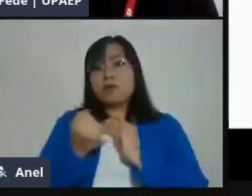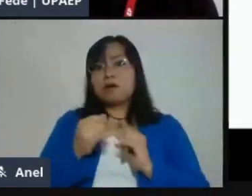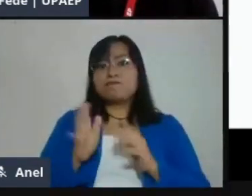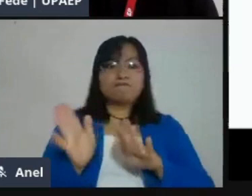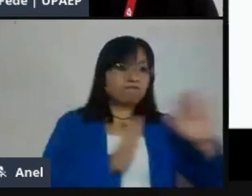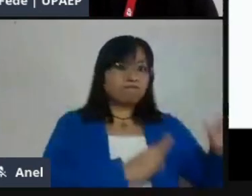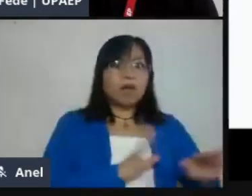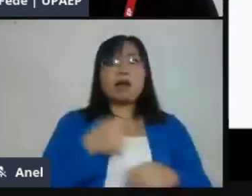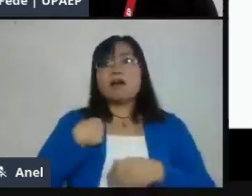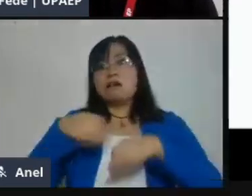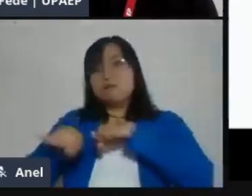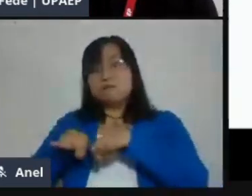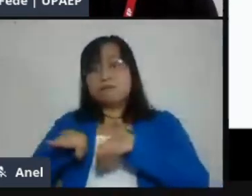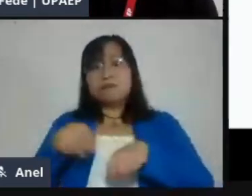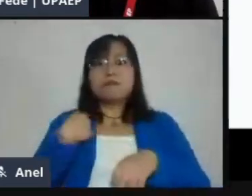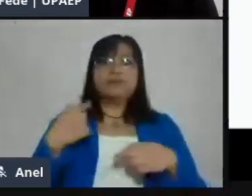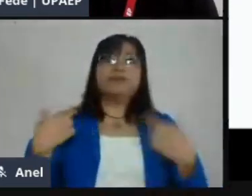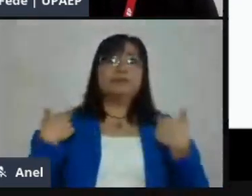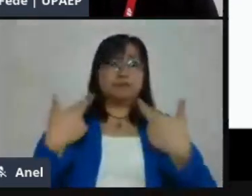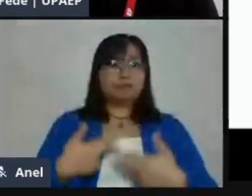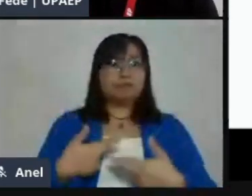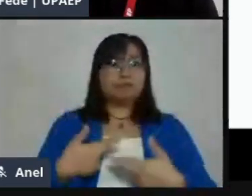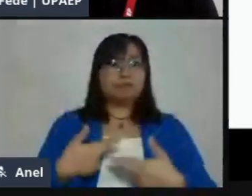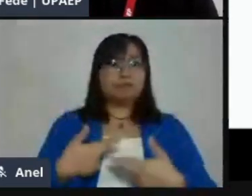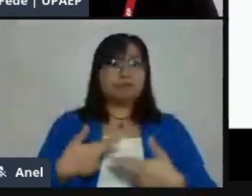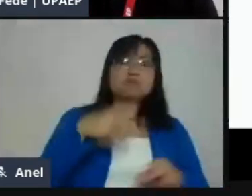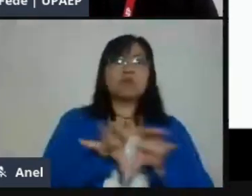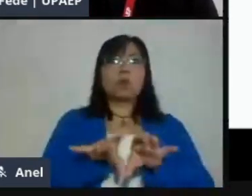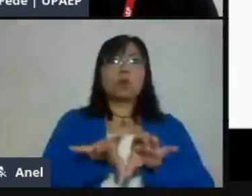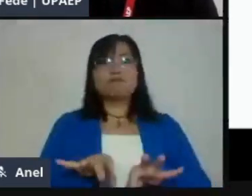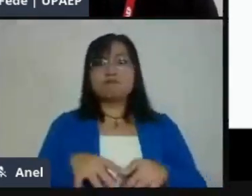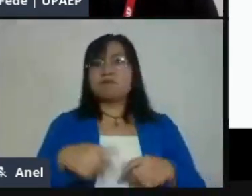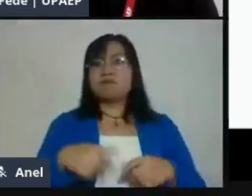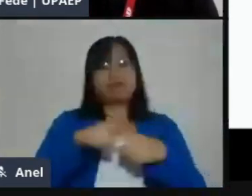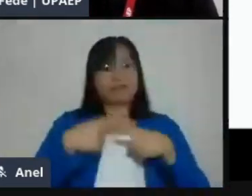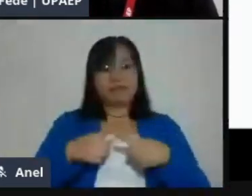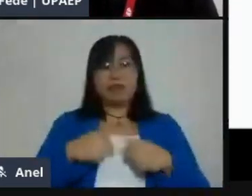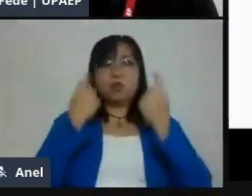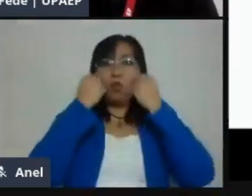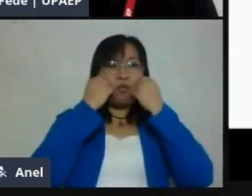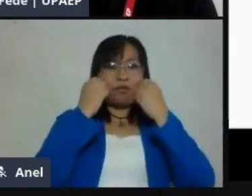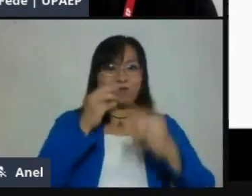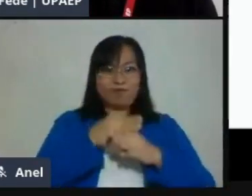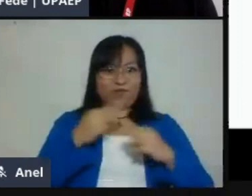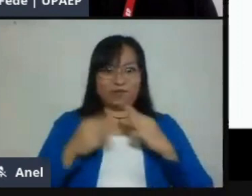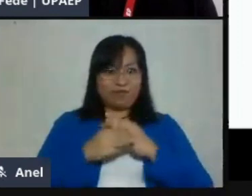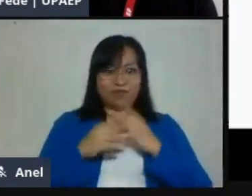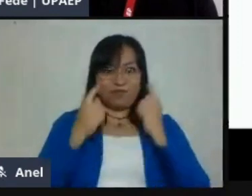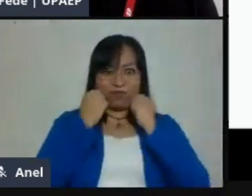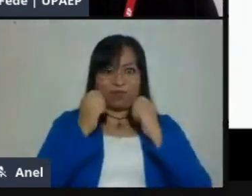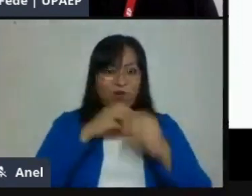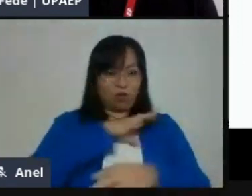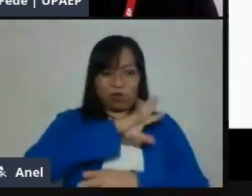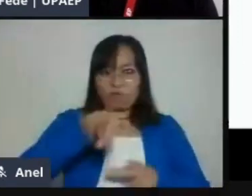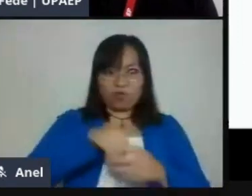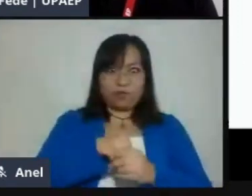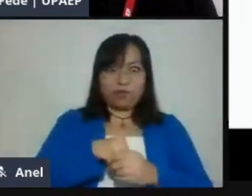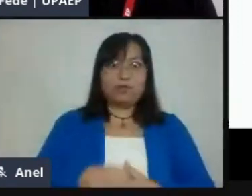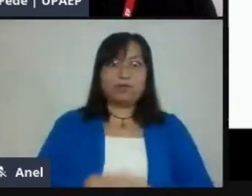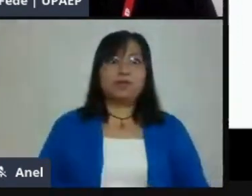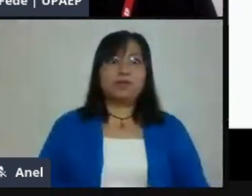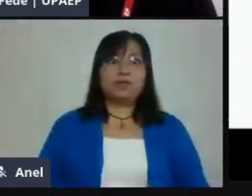independientemente de la materia que impartan. Y si en una situación presencial es súper